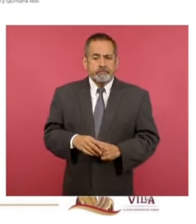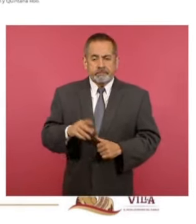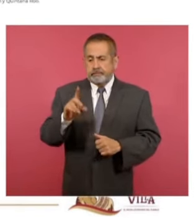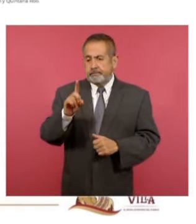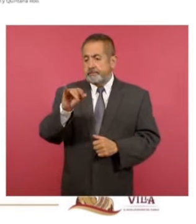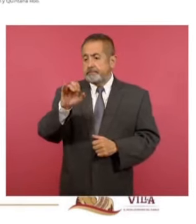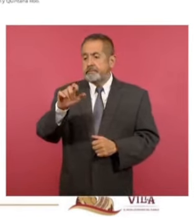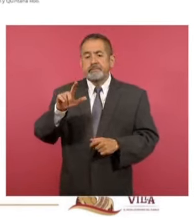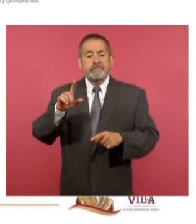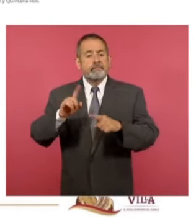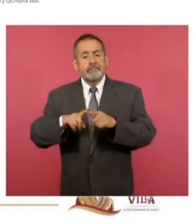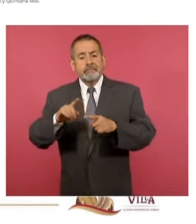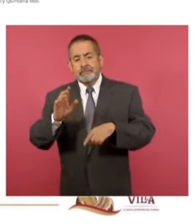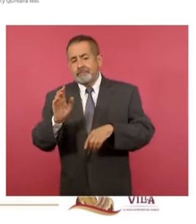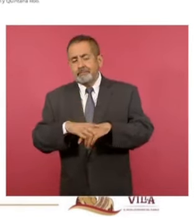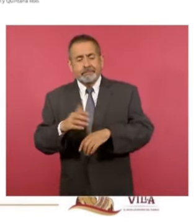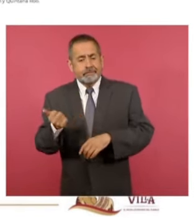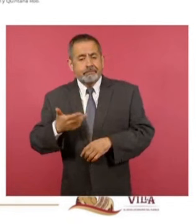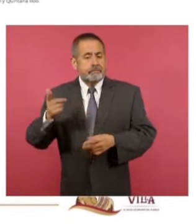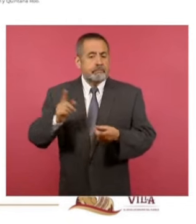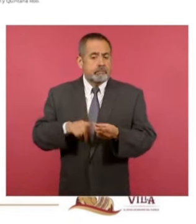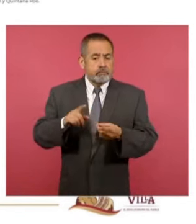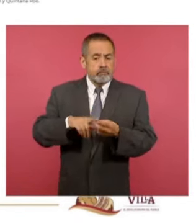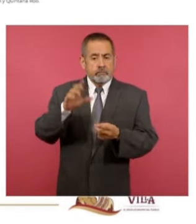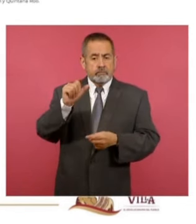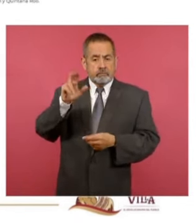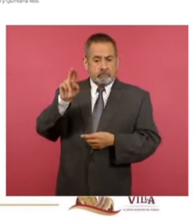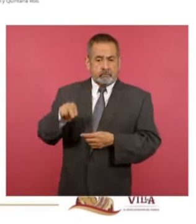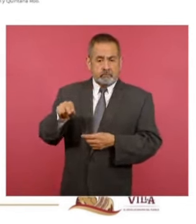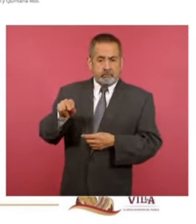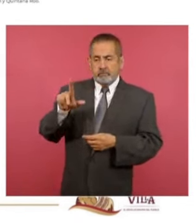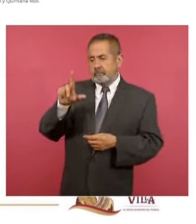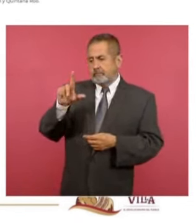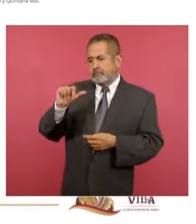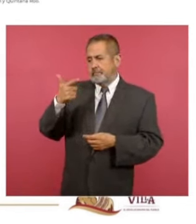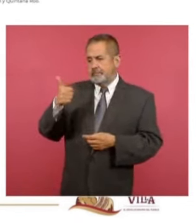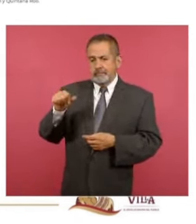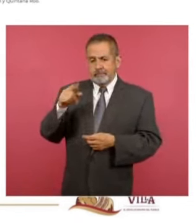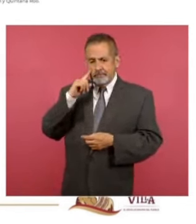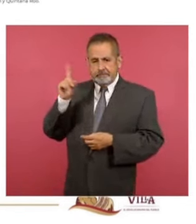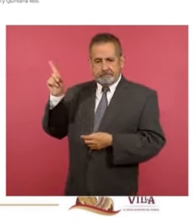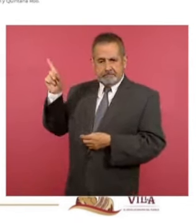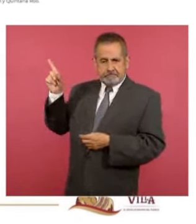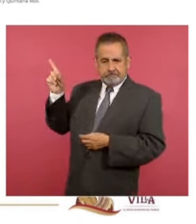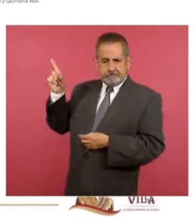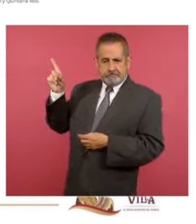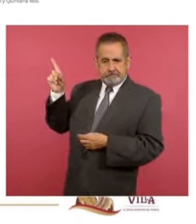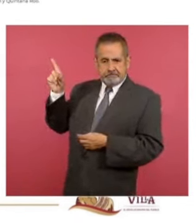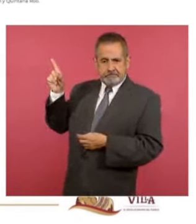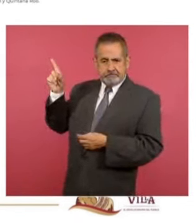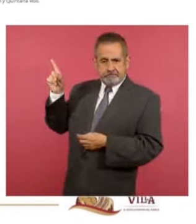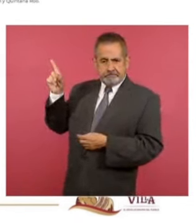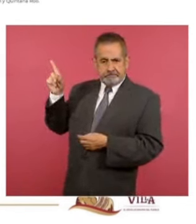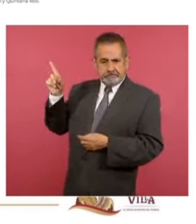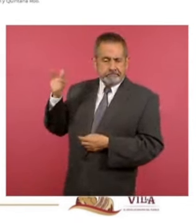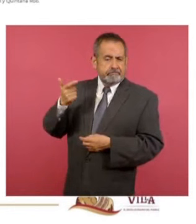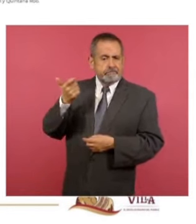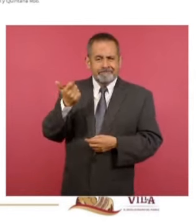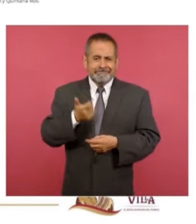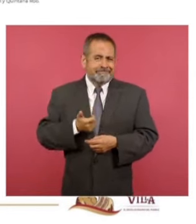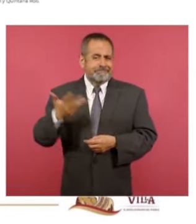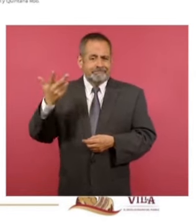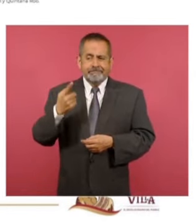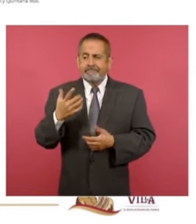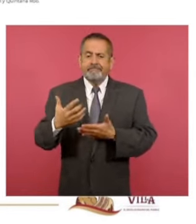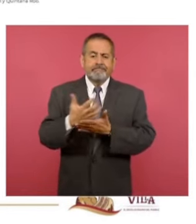del diésel en todo el país, Cancún, Quintana Roo, 25 pesos 38 centavos, un margen de tres